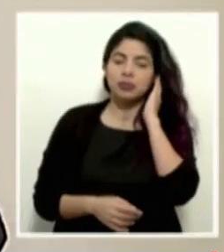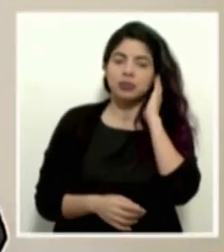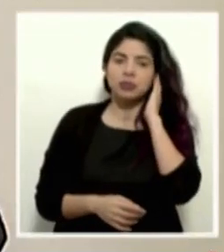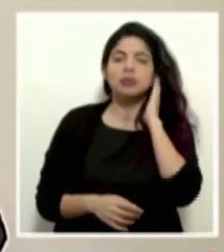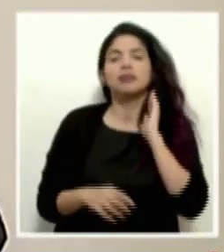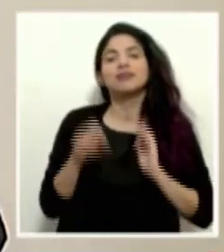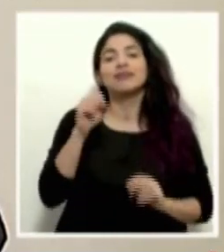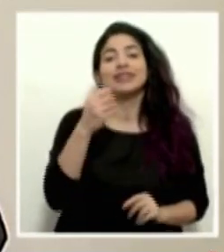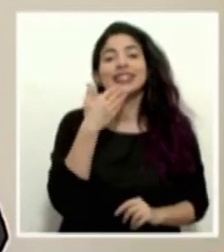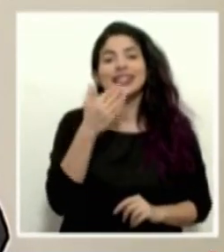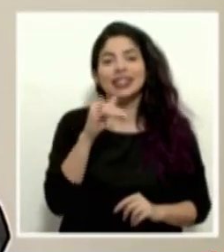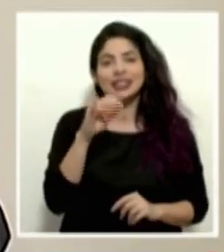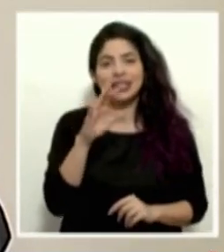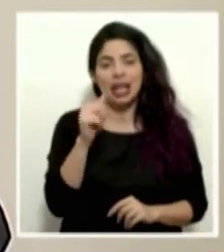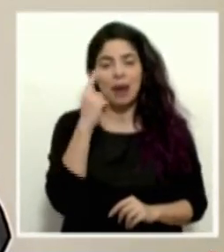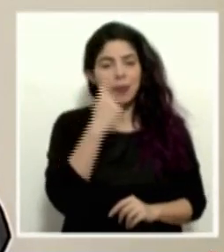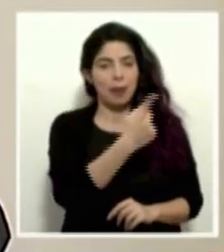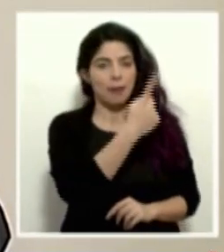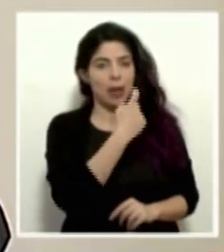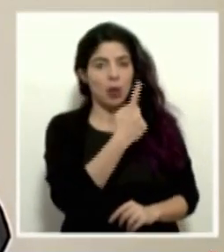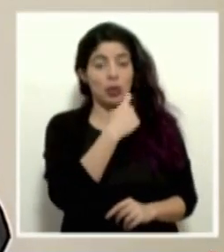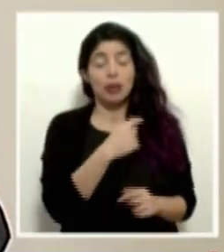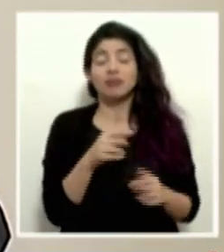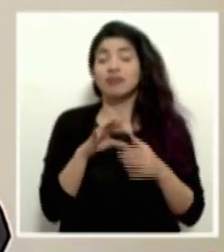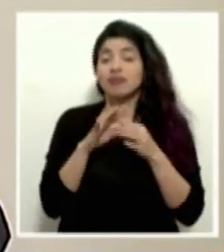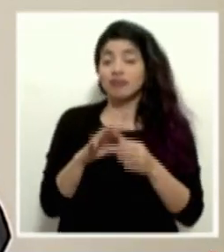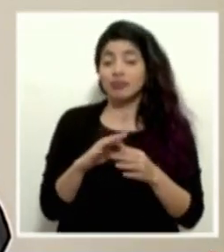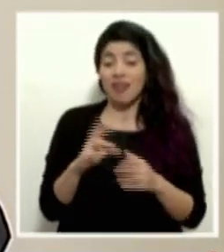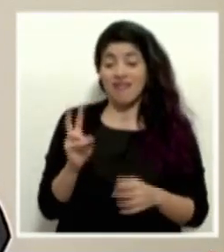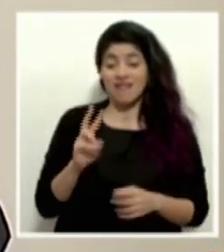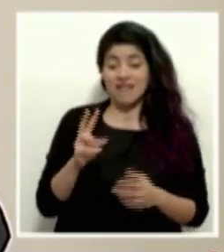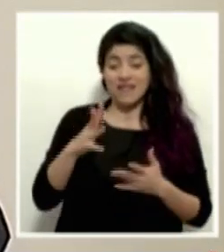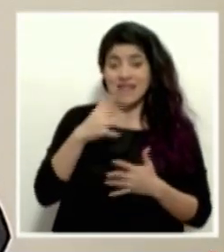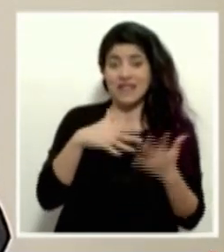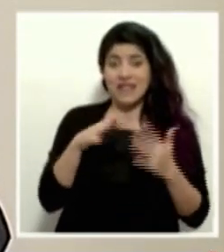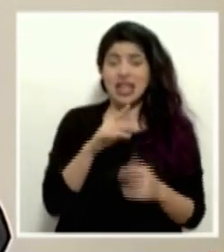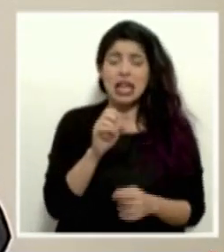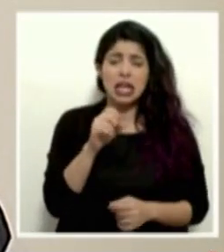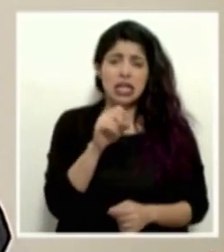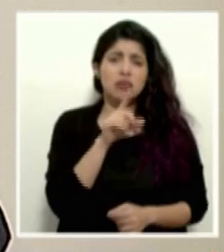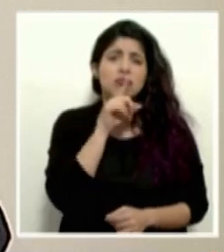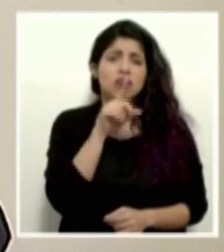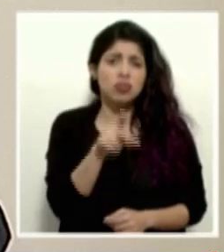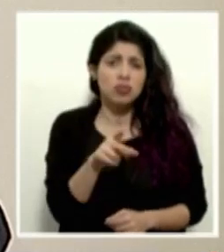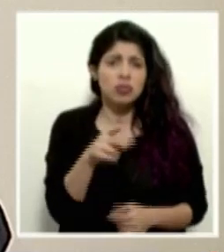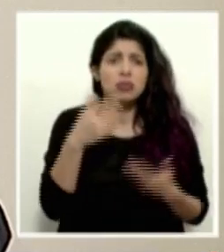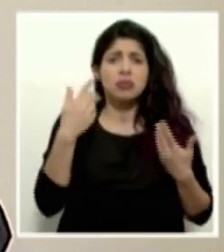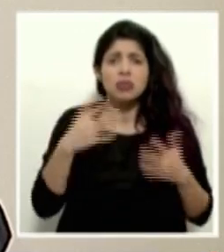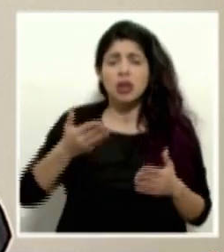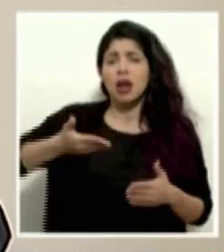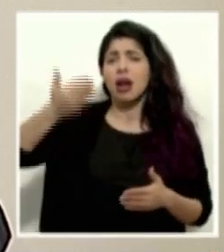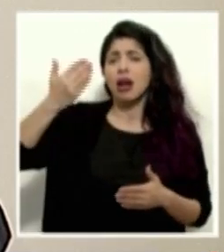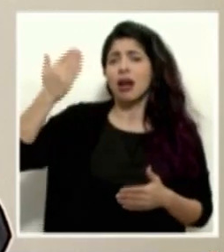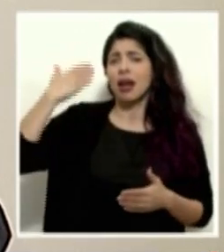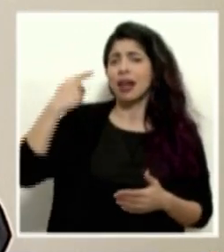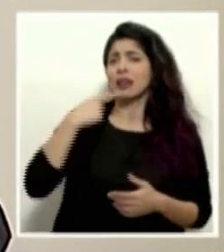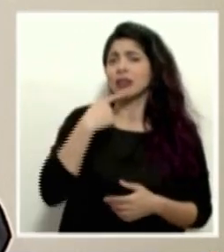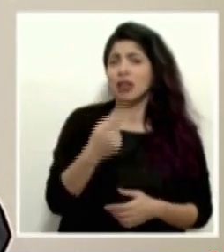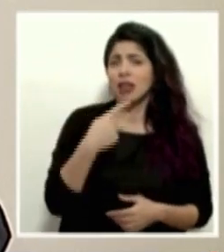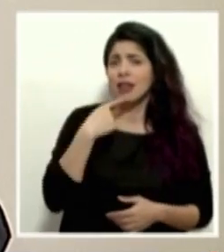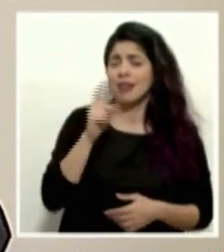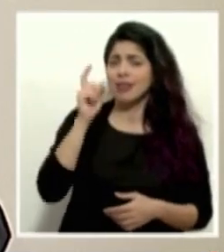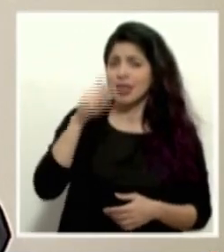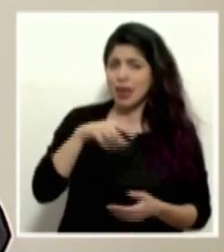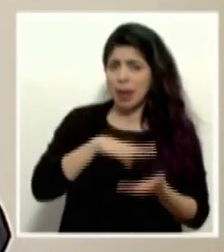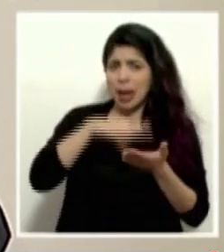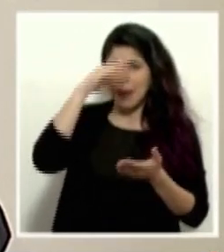gracias, Jessica, por sus dos preguntas. Con respecto a la convivencia con el virus, eso es una realidad y le hemos estado diciendo desde hace ya bastante, tenemos